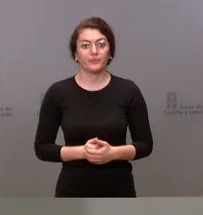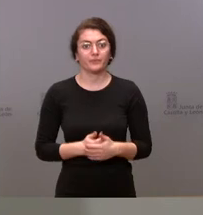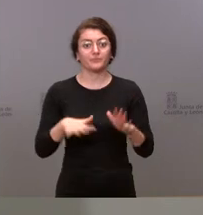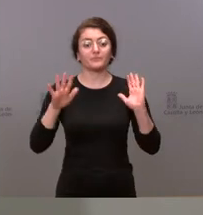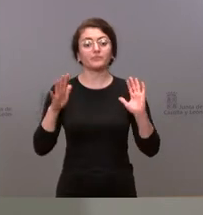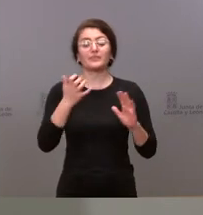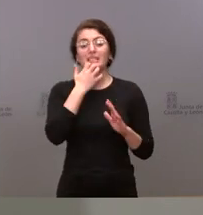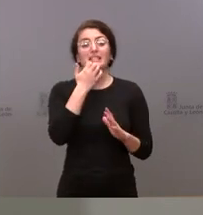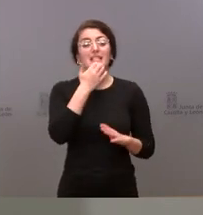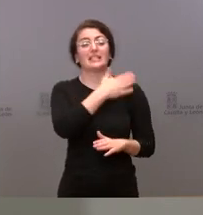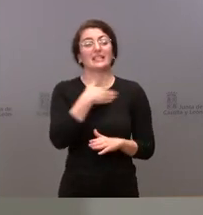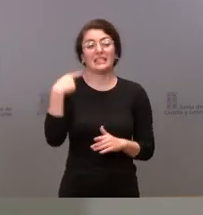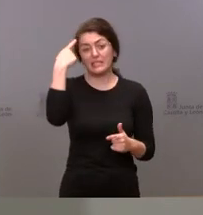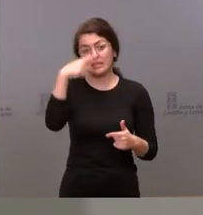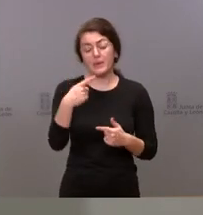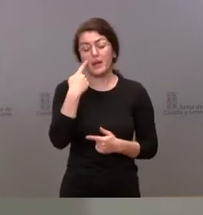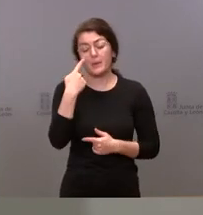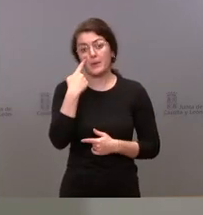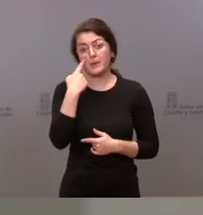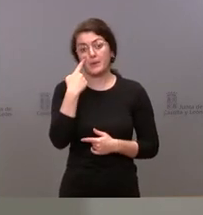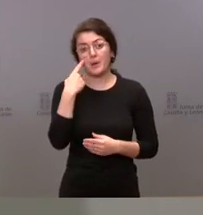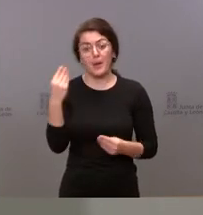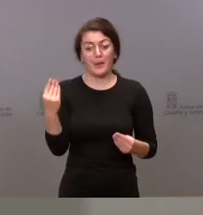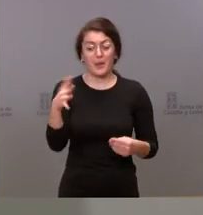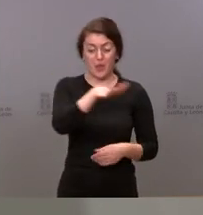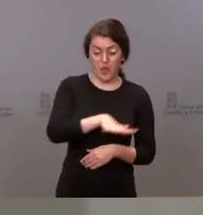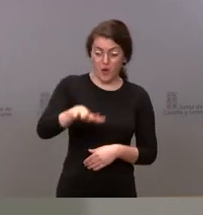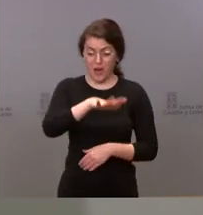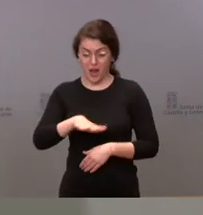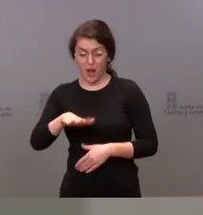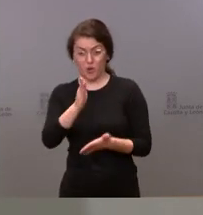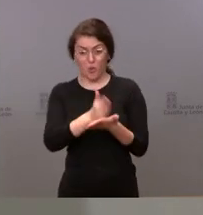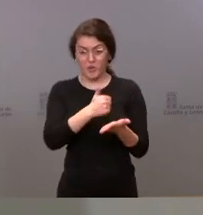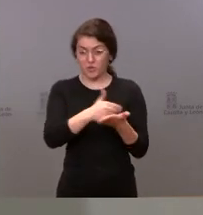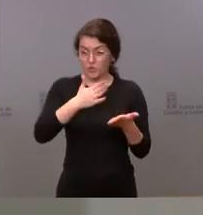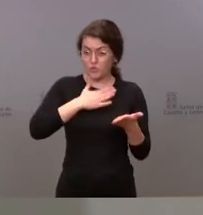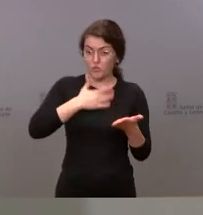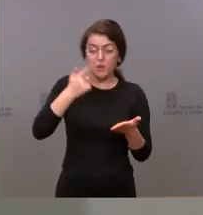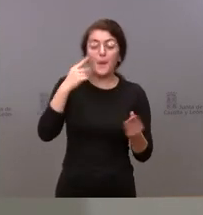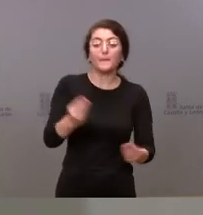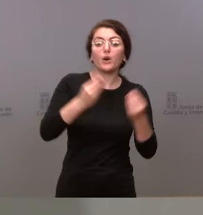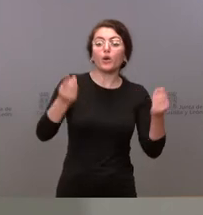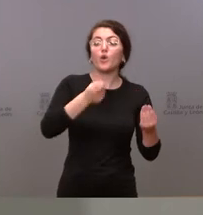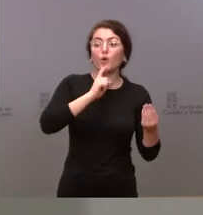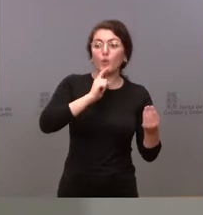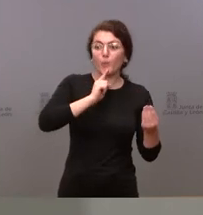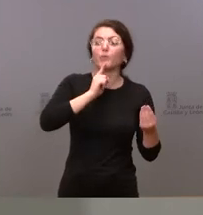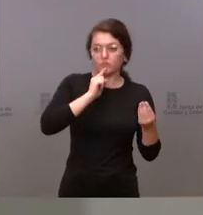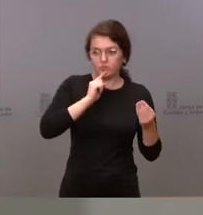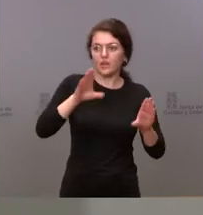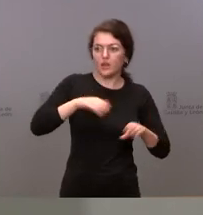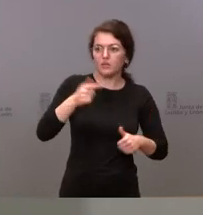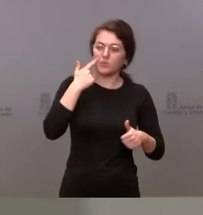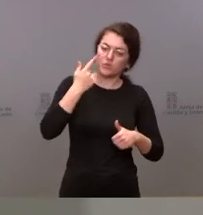cómo mejorar las distintas zonas de nuestra comunidad autónoma nos van a encontrarnos siempre no solo siempre al lado sino delante